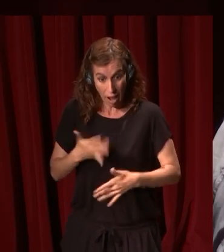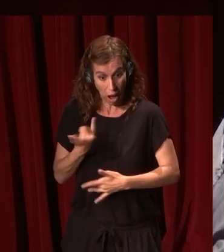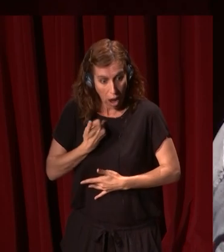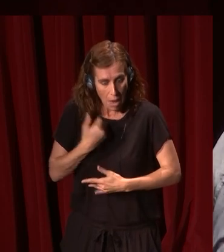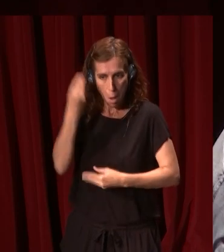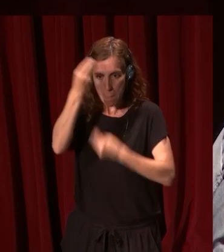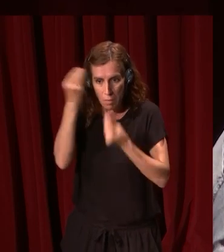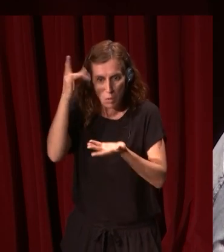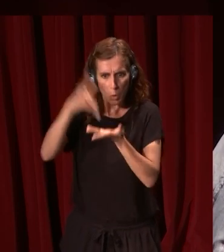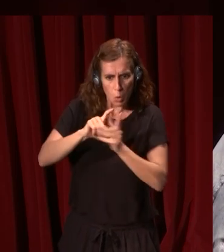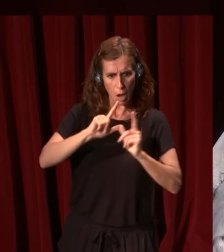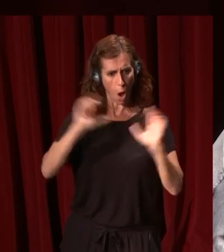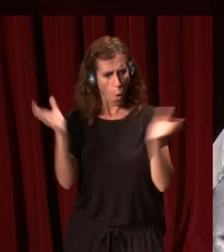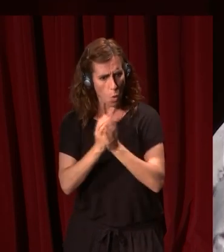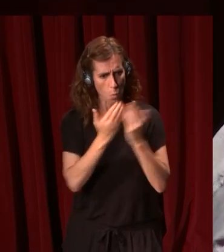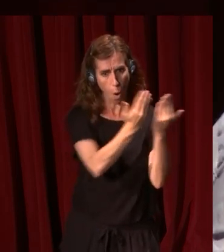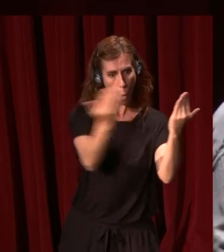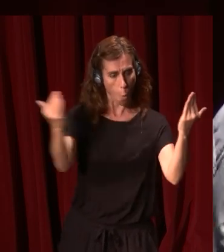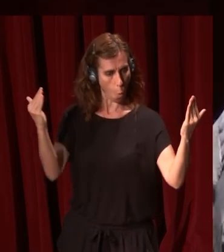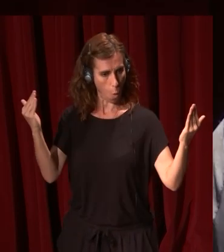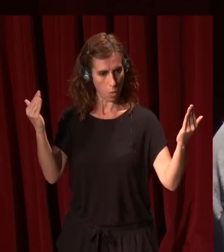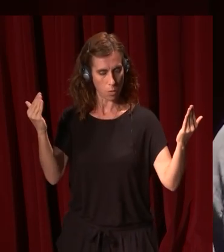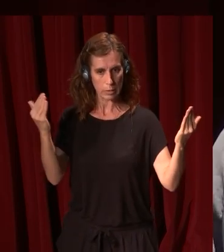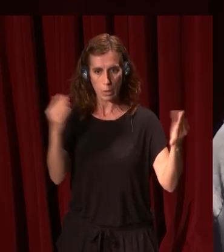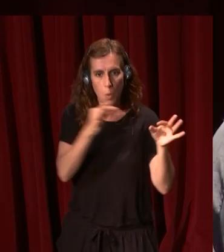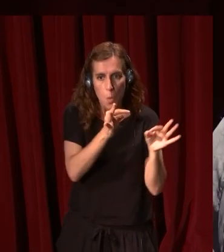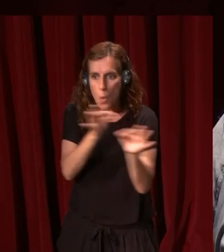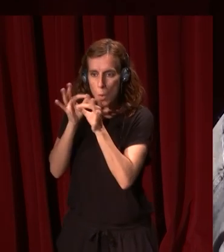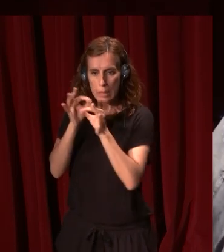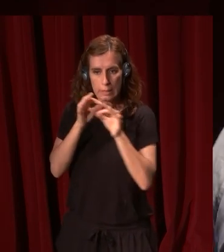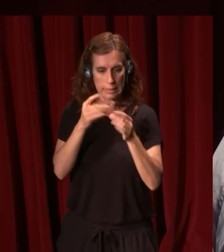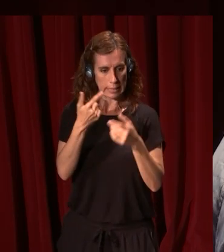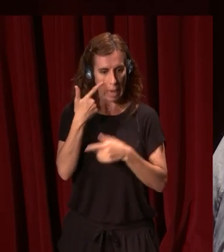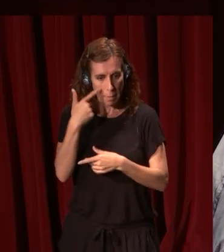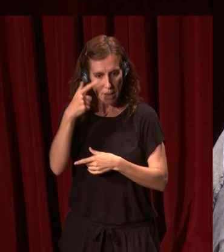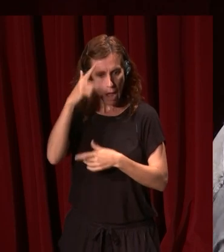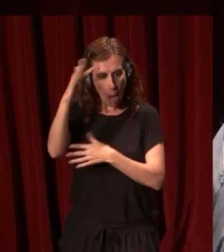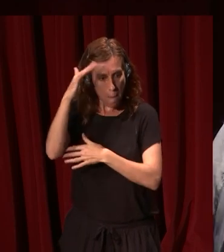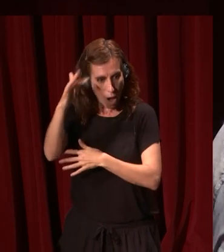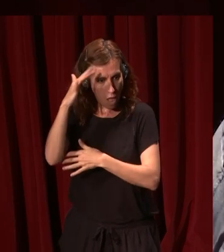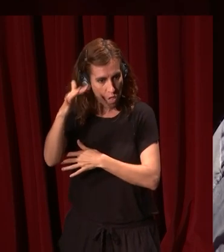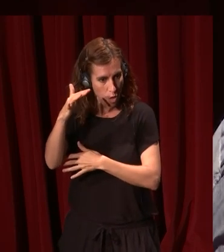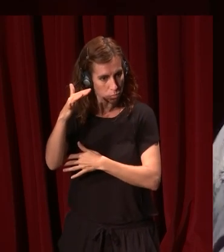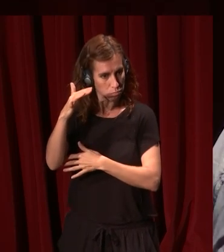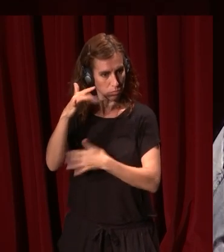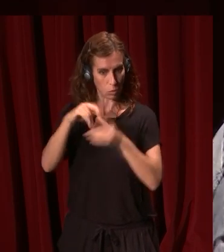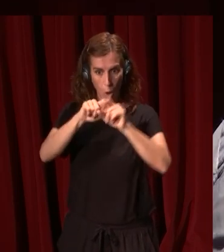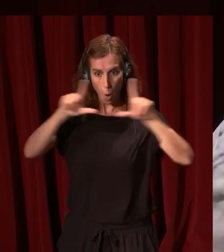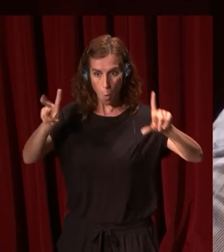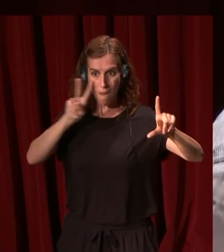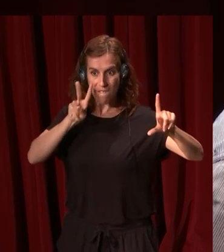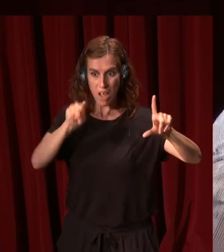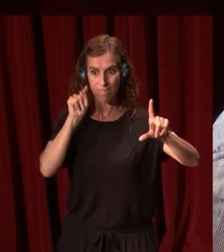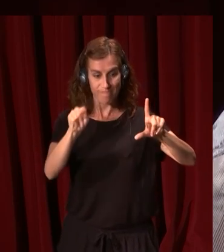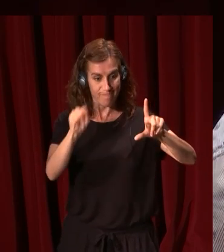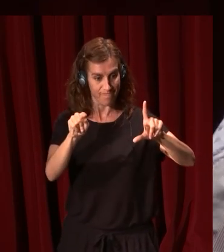empieza a estudiar un grupo de cuadros, emana de ellos lo que la imaginación de un historiador del arte emana de los cuadros, y viendo estos